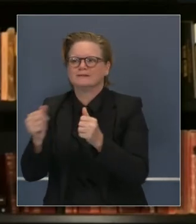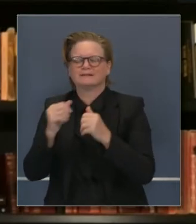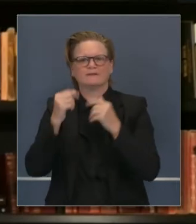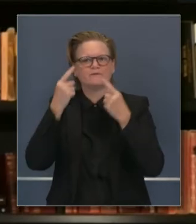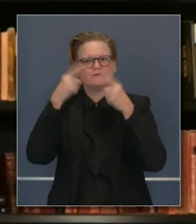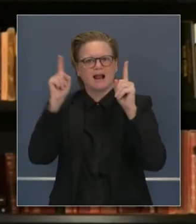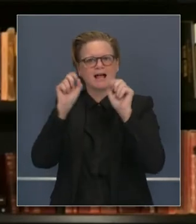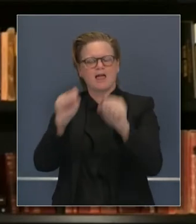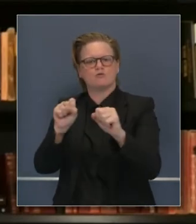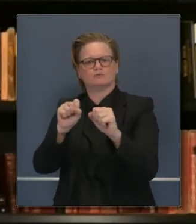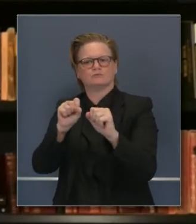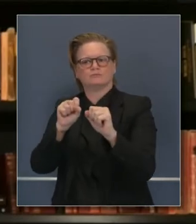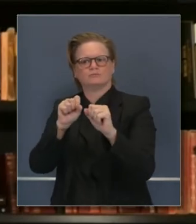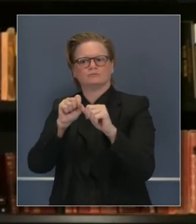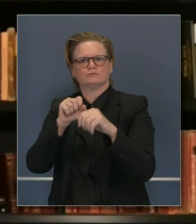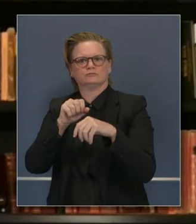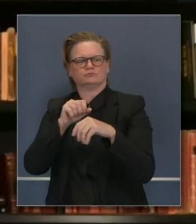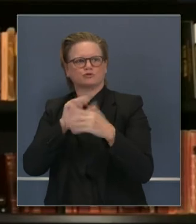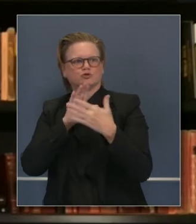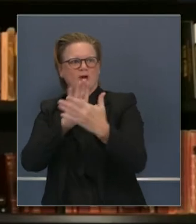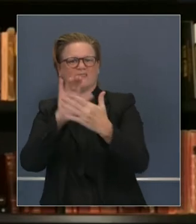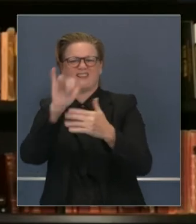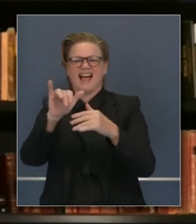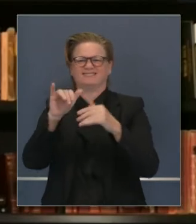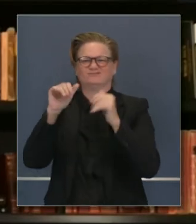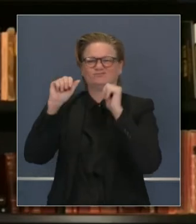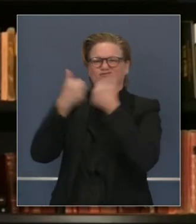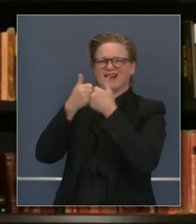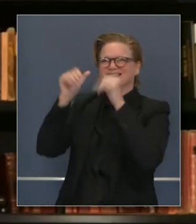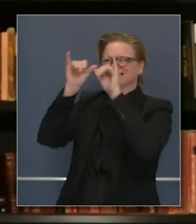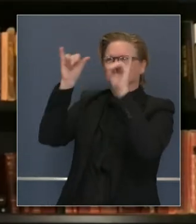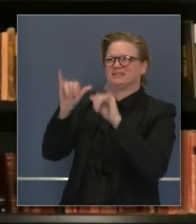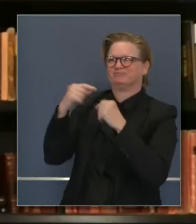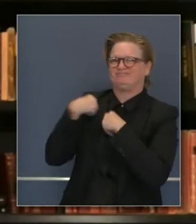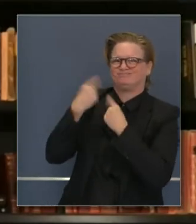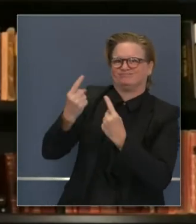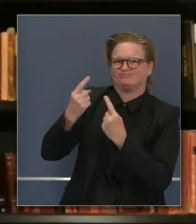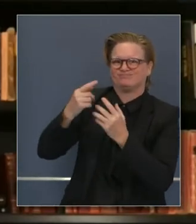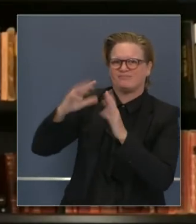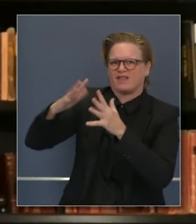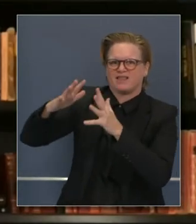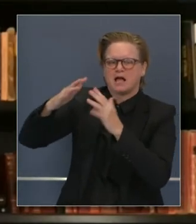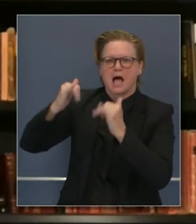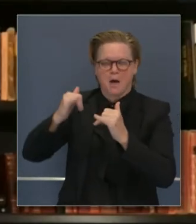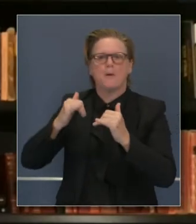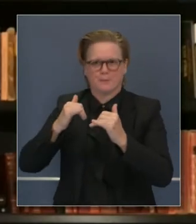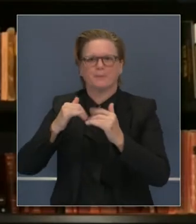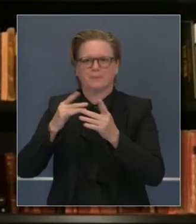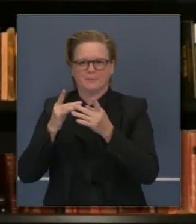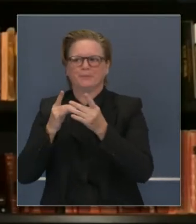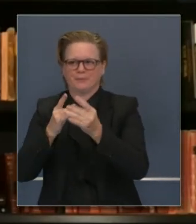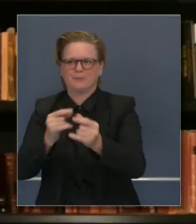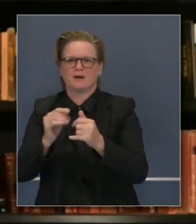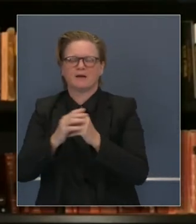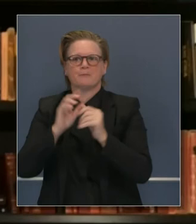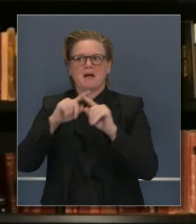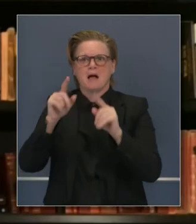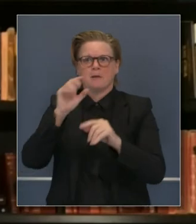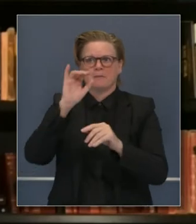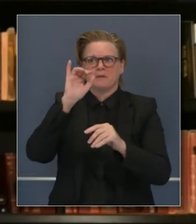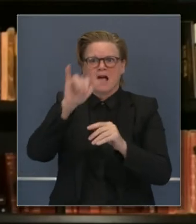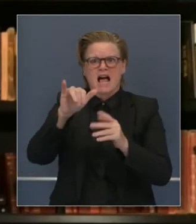tecnología de informática para abordar este reto. No somos singulares. Y esta no es una excusa, es simplemente un hecho.